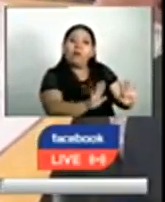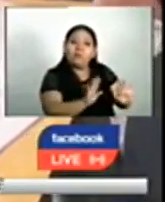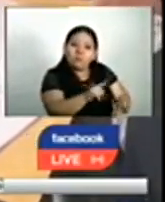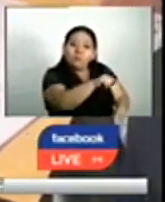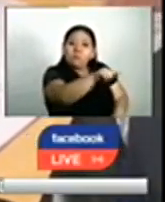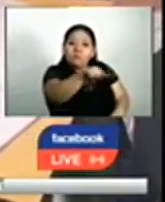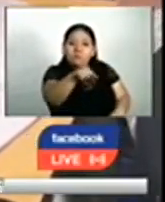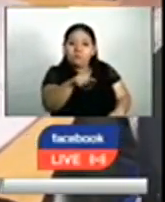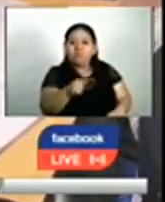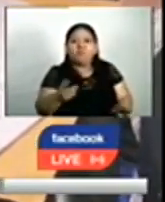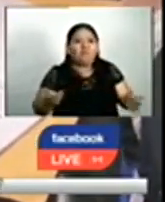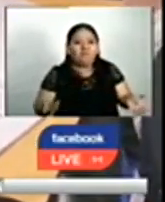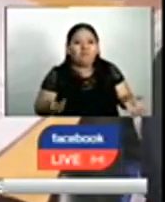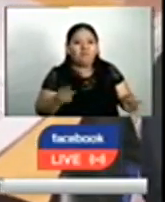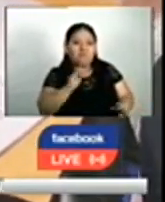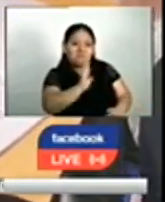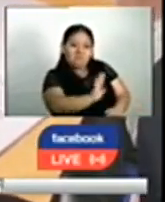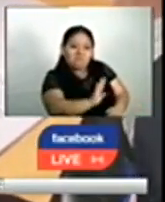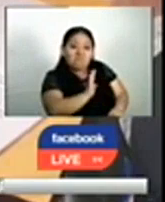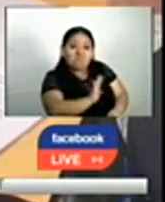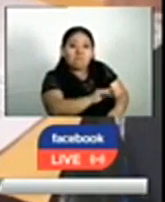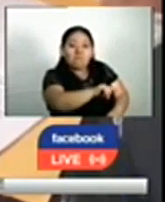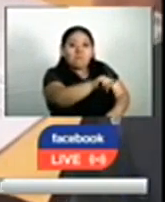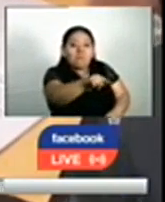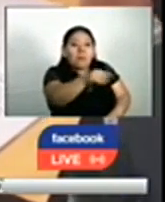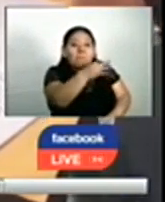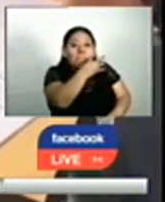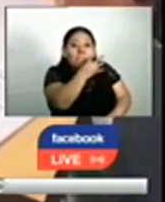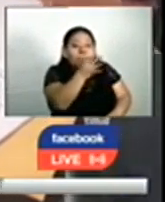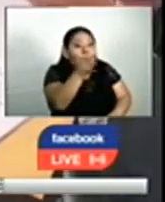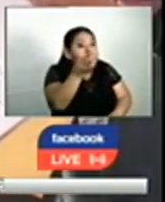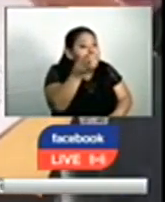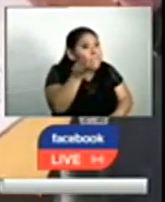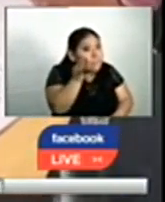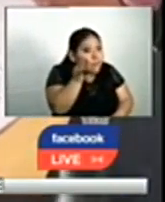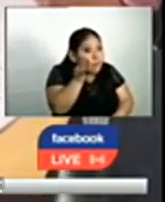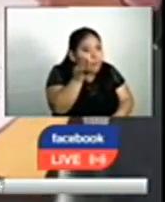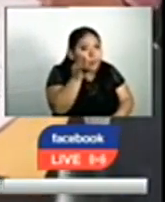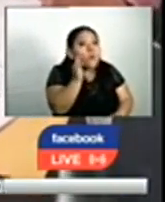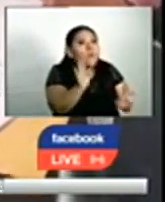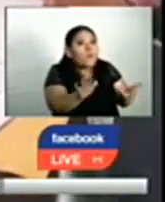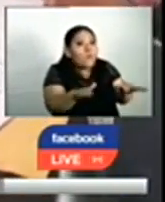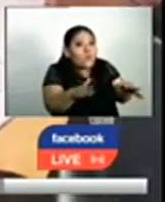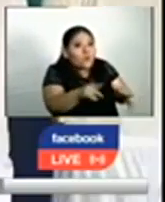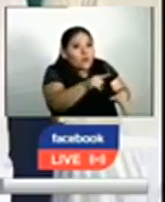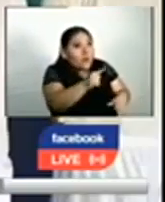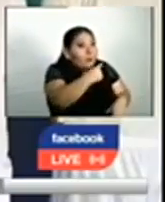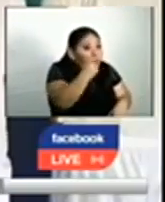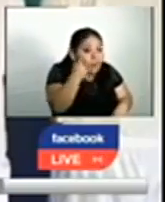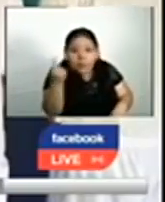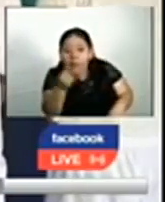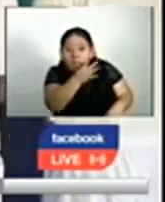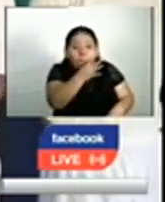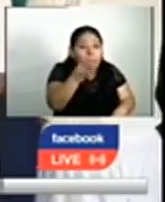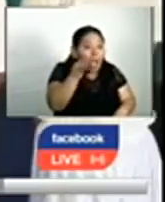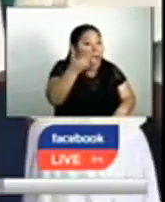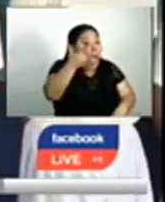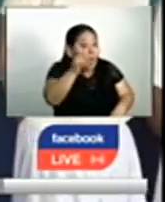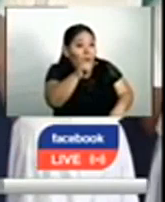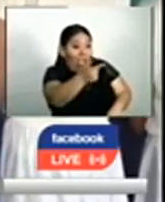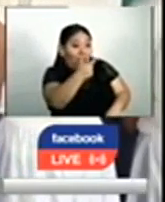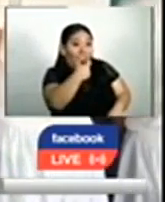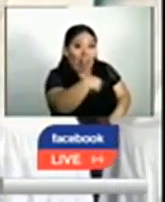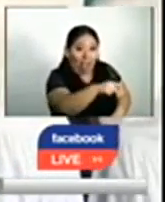eran bajo la condición de que se mantuvieran calladas por lo que estaban haciendo. Si ellas llegaban a hablar,